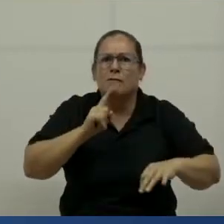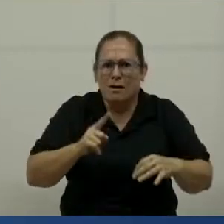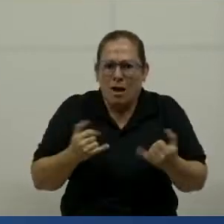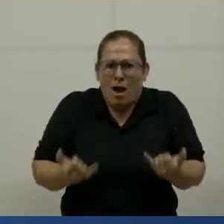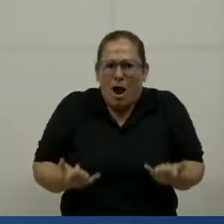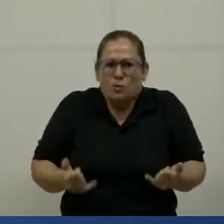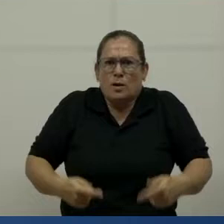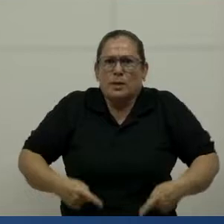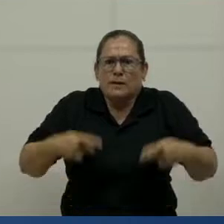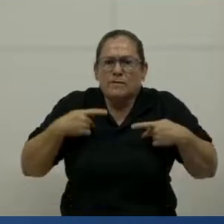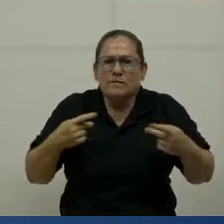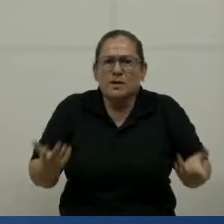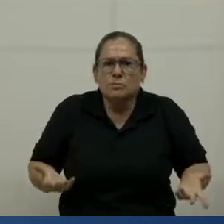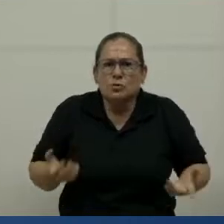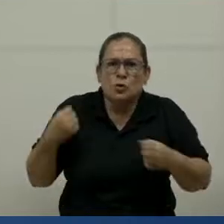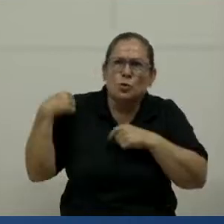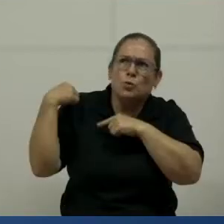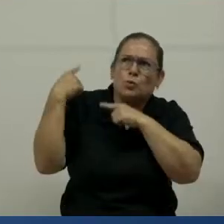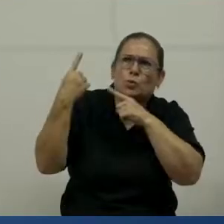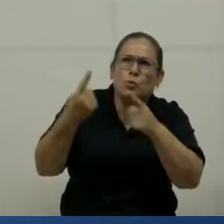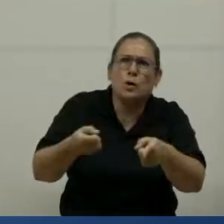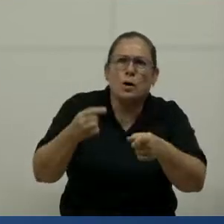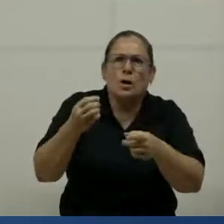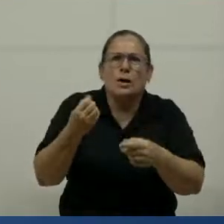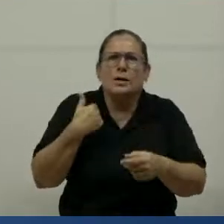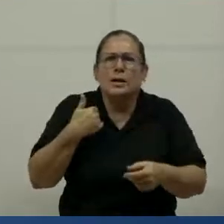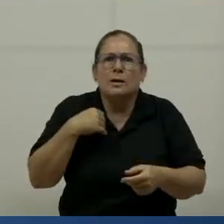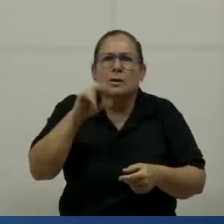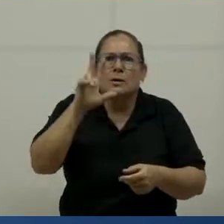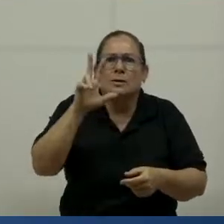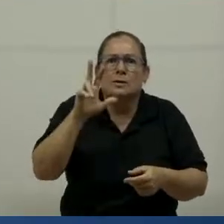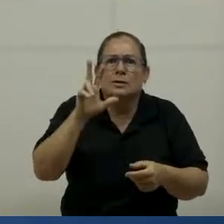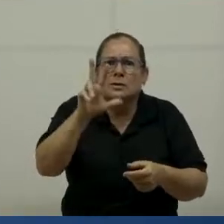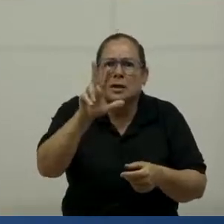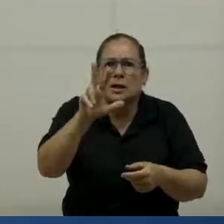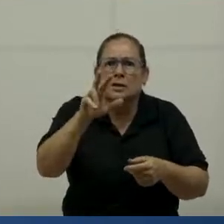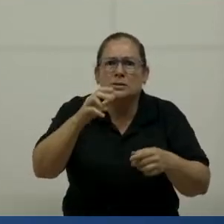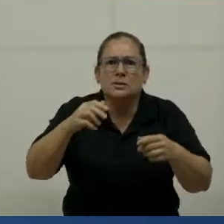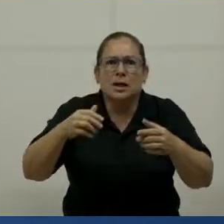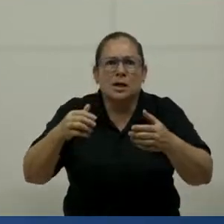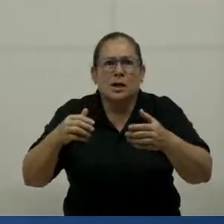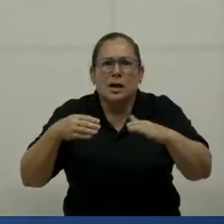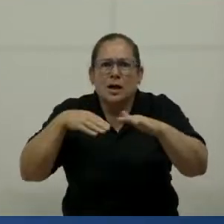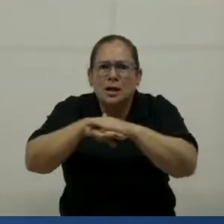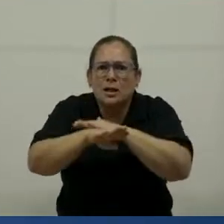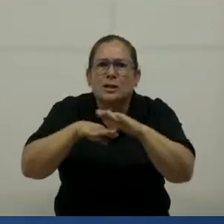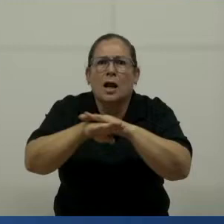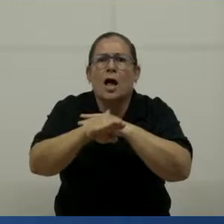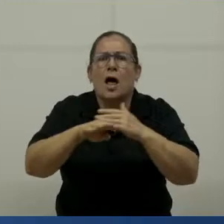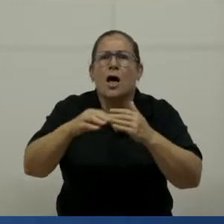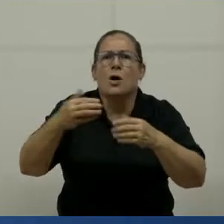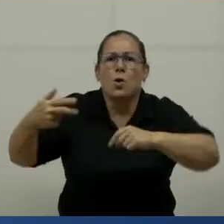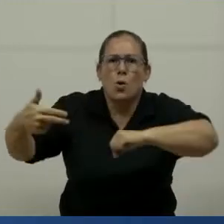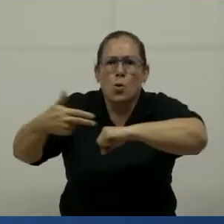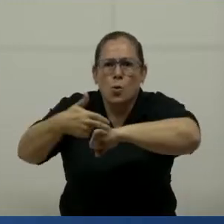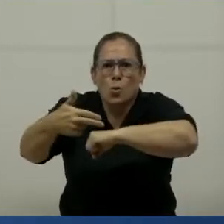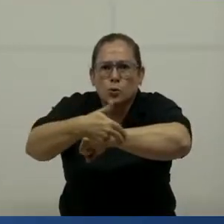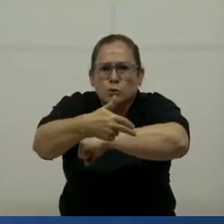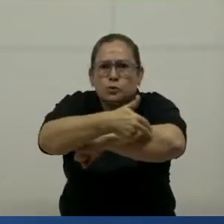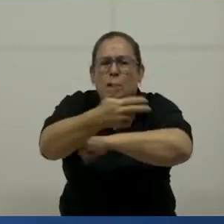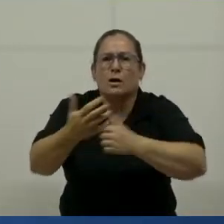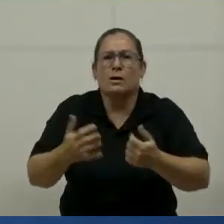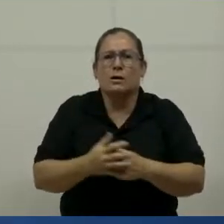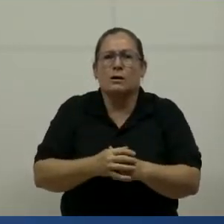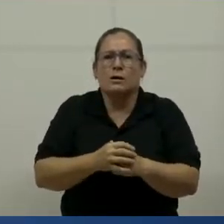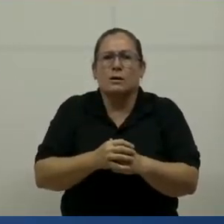de espaldas al mar durante muchísimos años. Y tenemos tres provincias costeras fundamentales en el desarrollo turístico de Costa Rica.